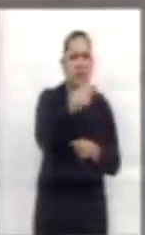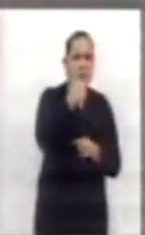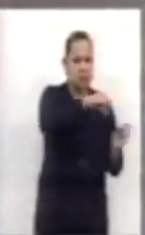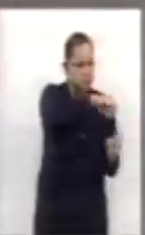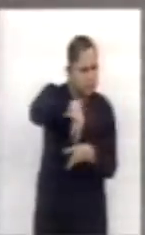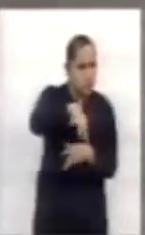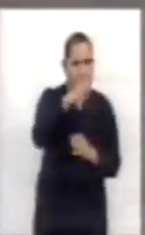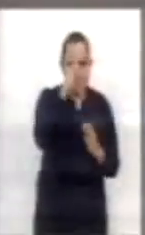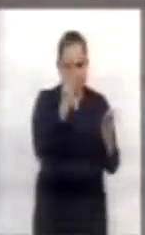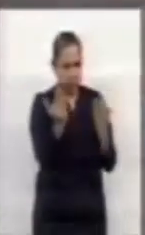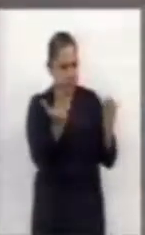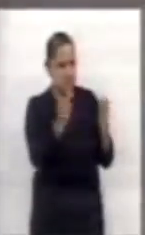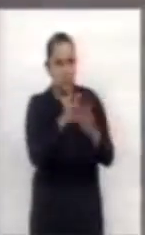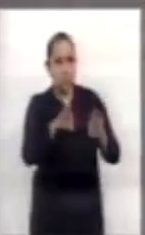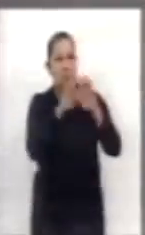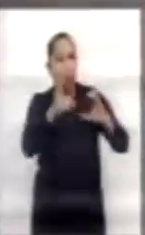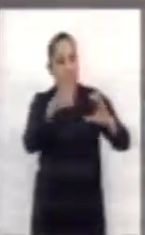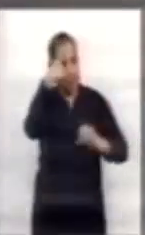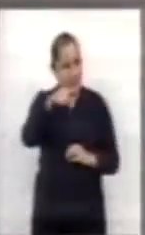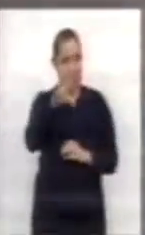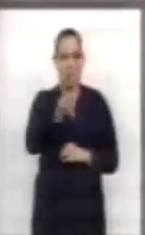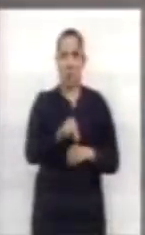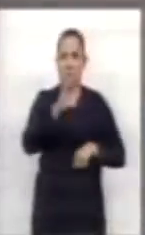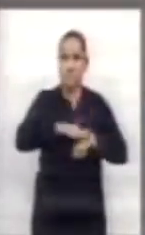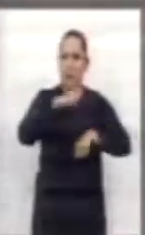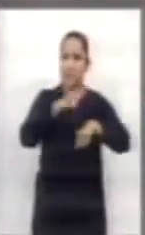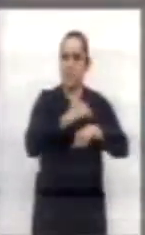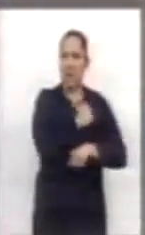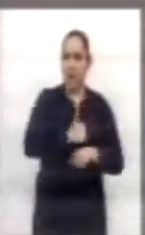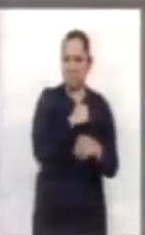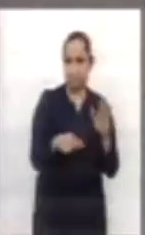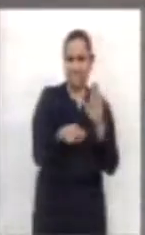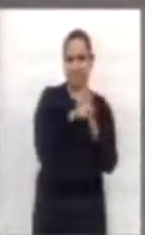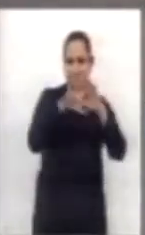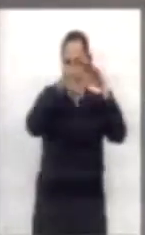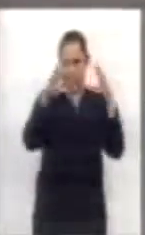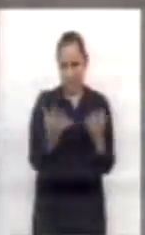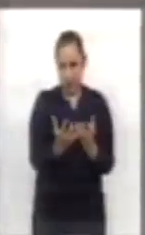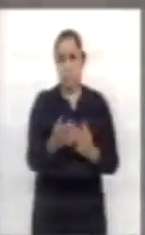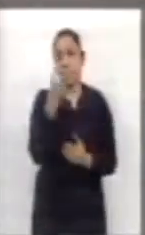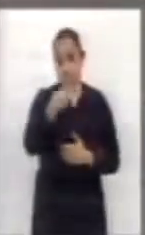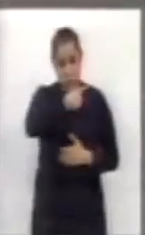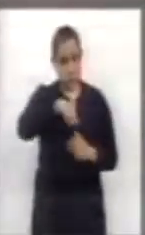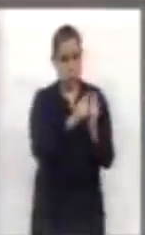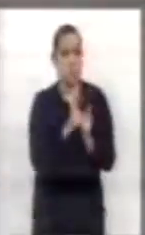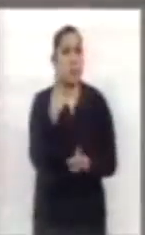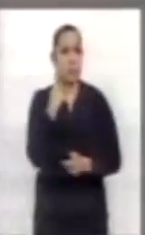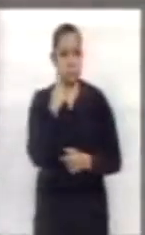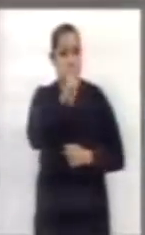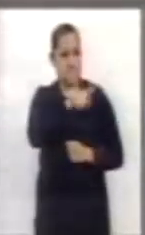En el grupo parlamentario del PRD, votaremos a favor del presente dictamen en congruencia con nuestra agenda